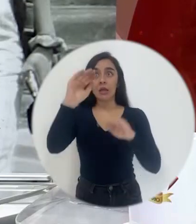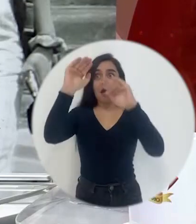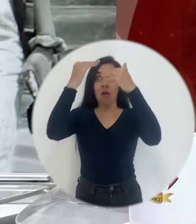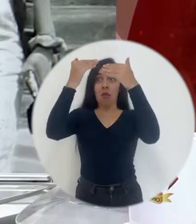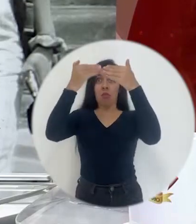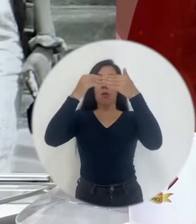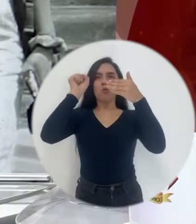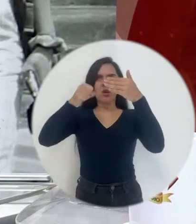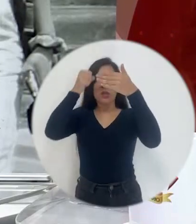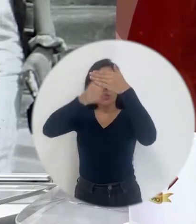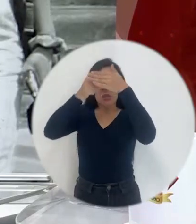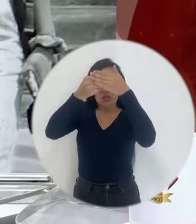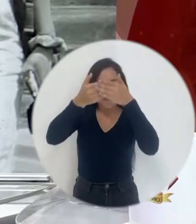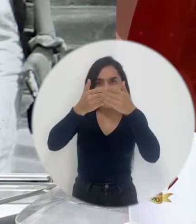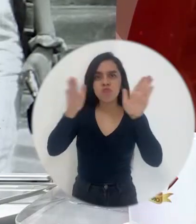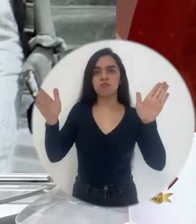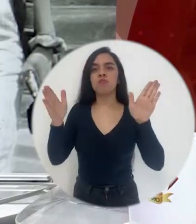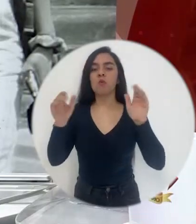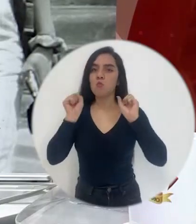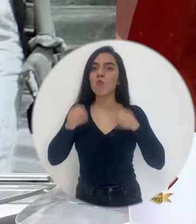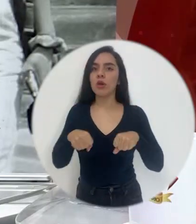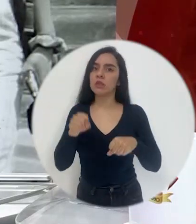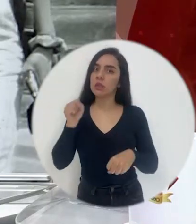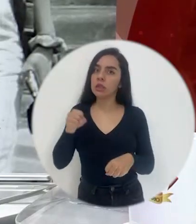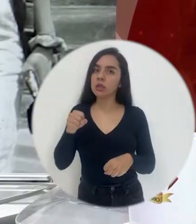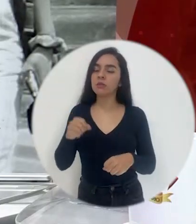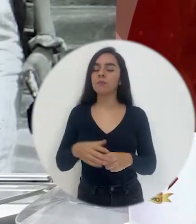luchar y hay que luchar, como bien lo indica usted.